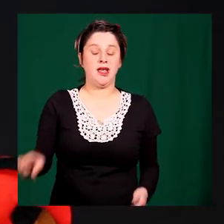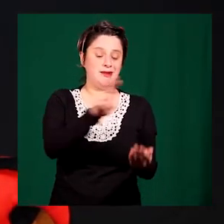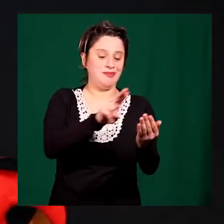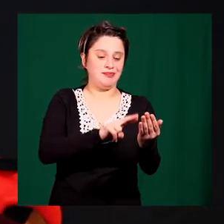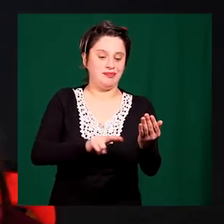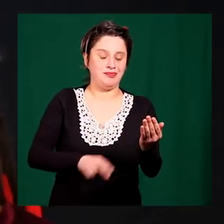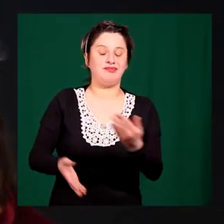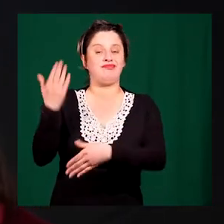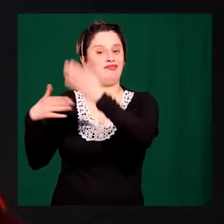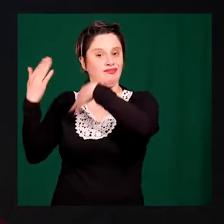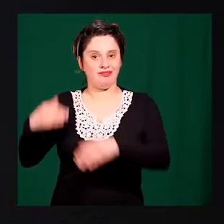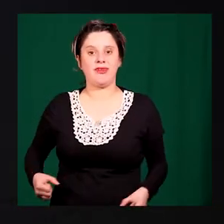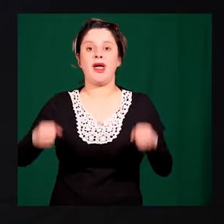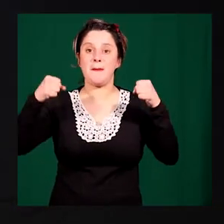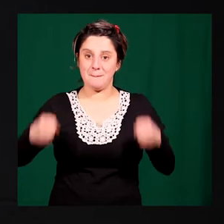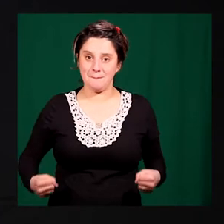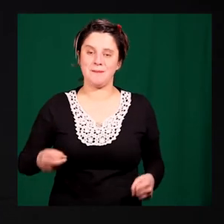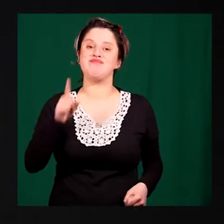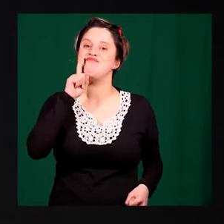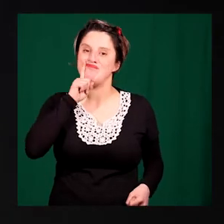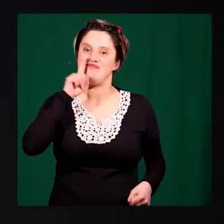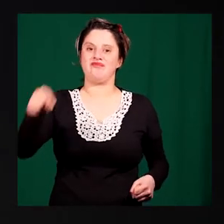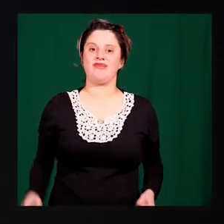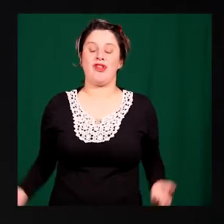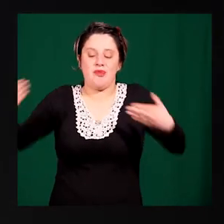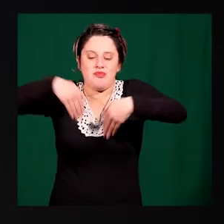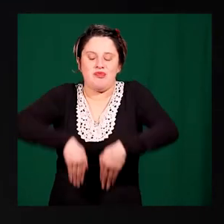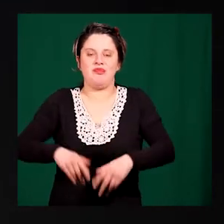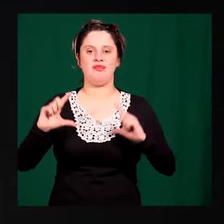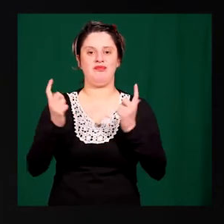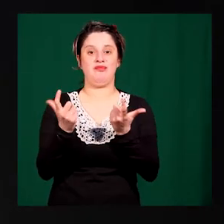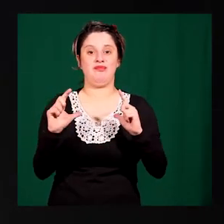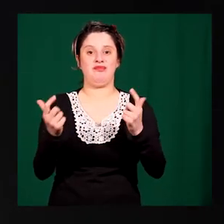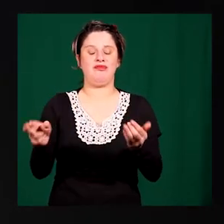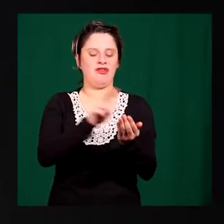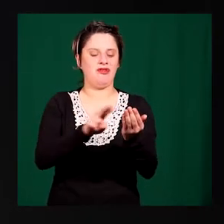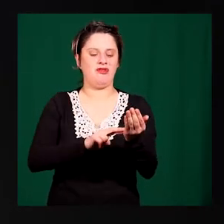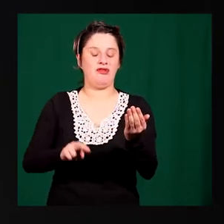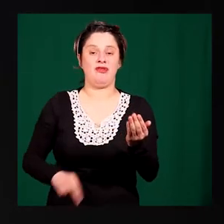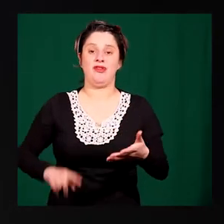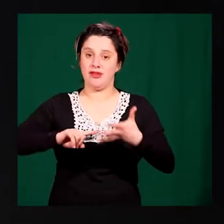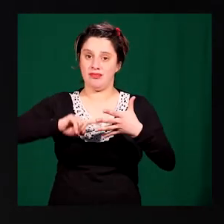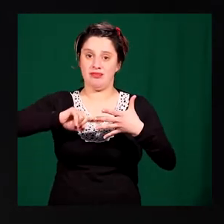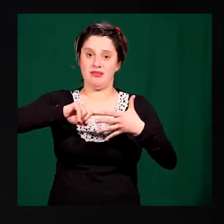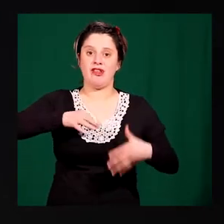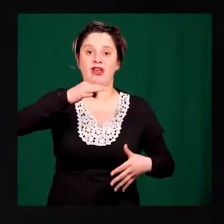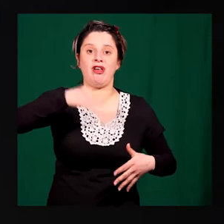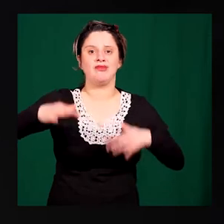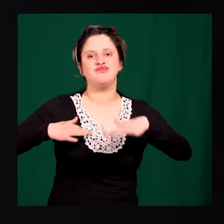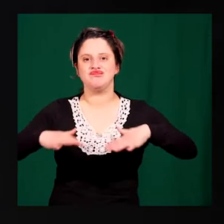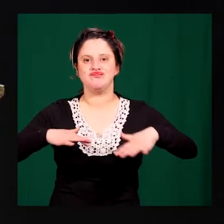Al leer una historia, debemos involucrarnos con el personaje del texto, teniendo en cuenta sus tipos de enunciación y sus acciones.